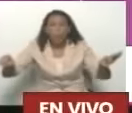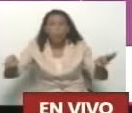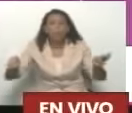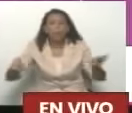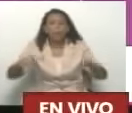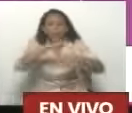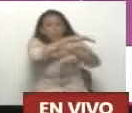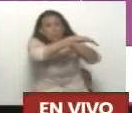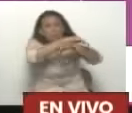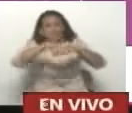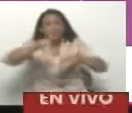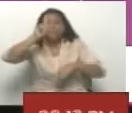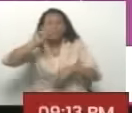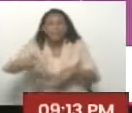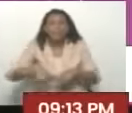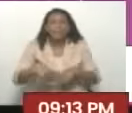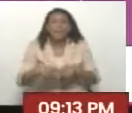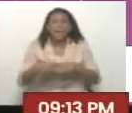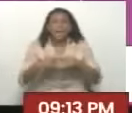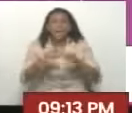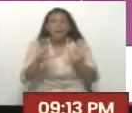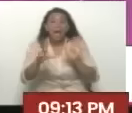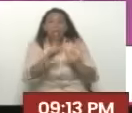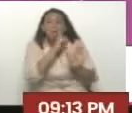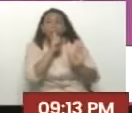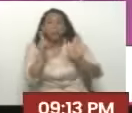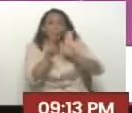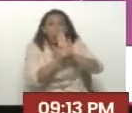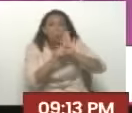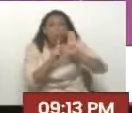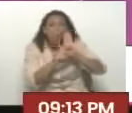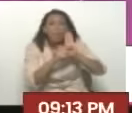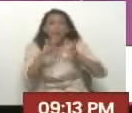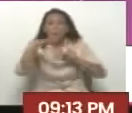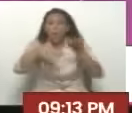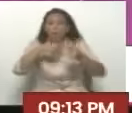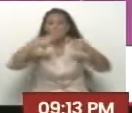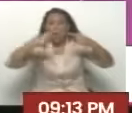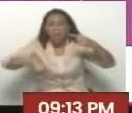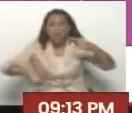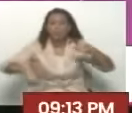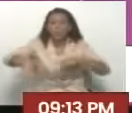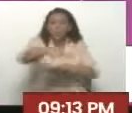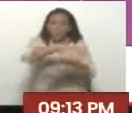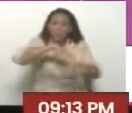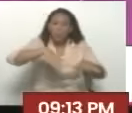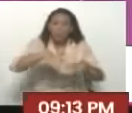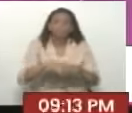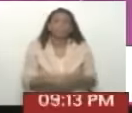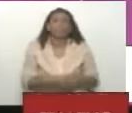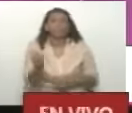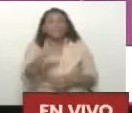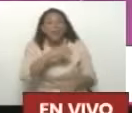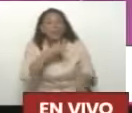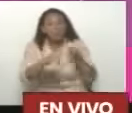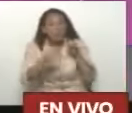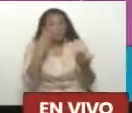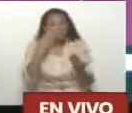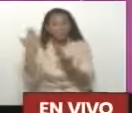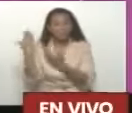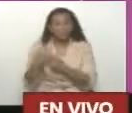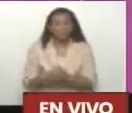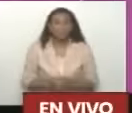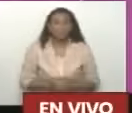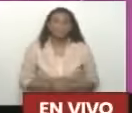raso, y también la identificación y la reparación de estos problemas eléctricos que se presentaban en el lugar. Más detalles en el siguiente material.